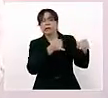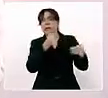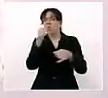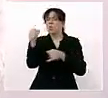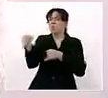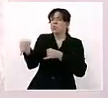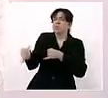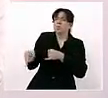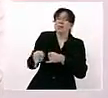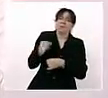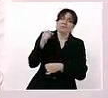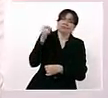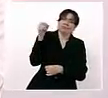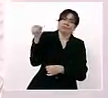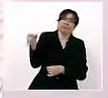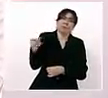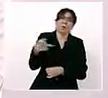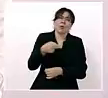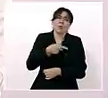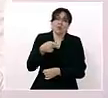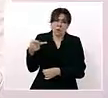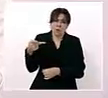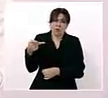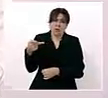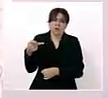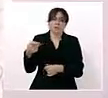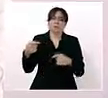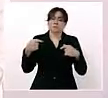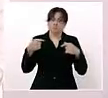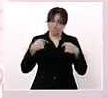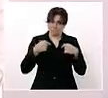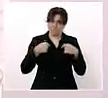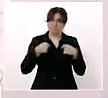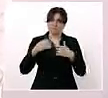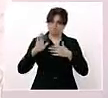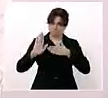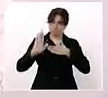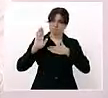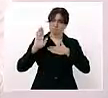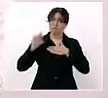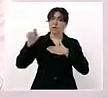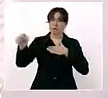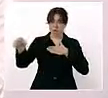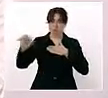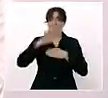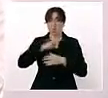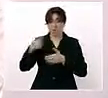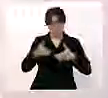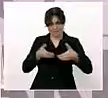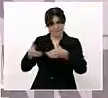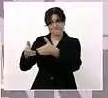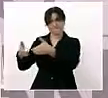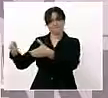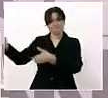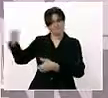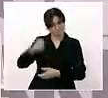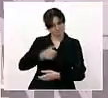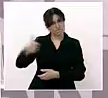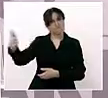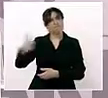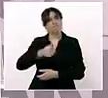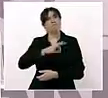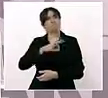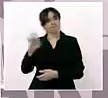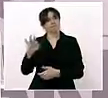compromiso de dejarlas completamente comunicadas con los caminos que se